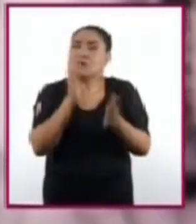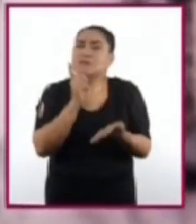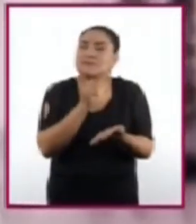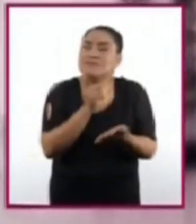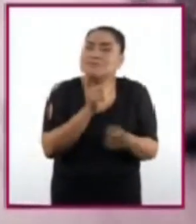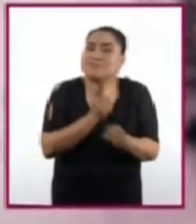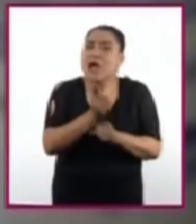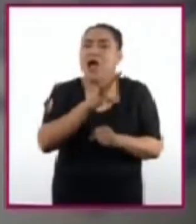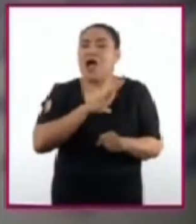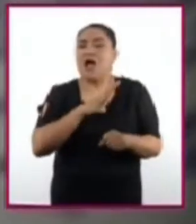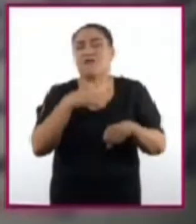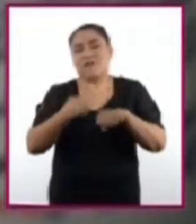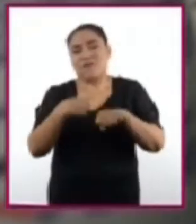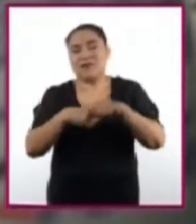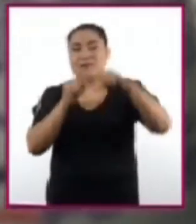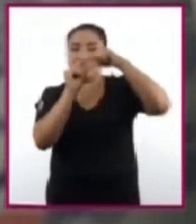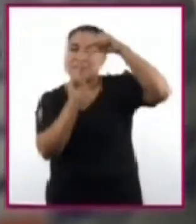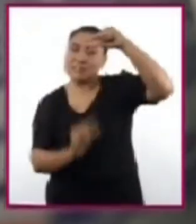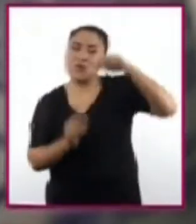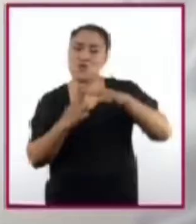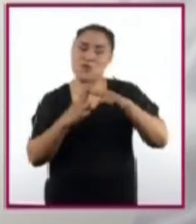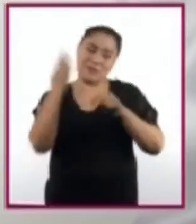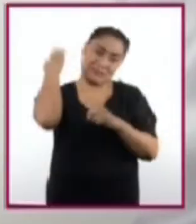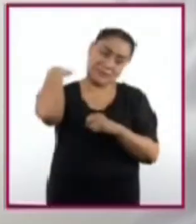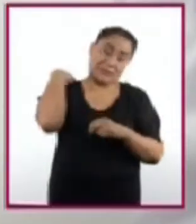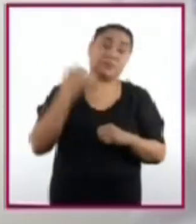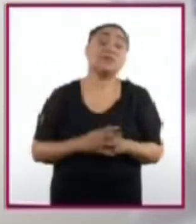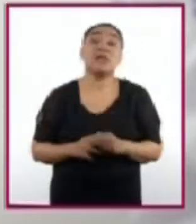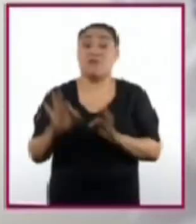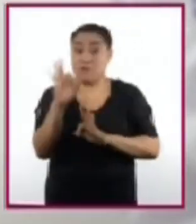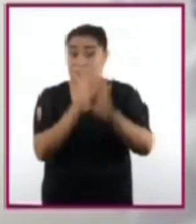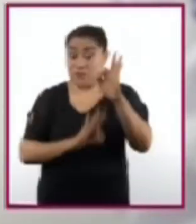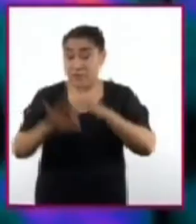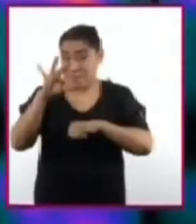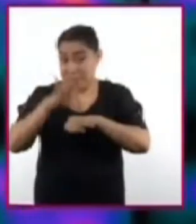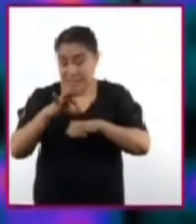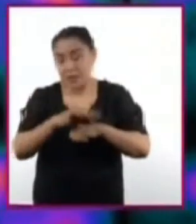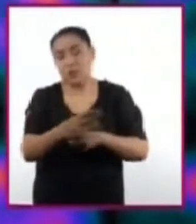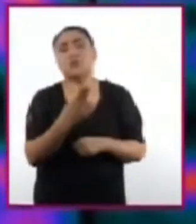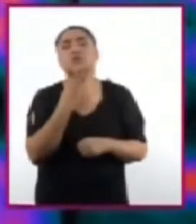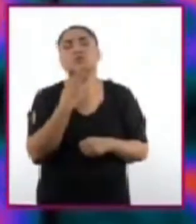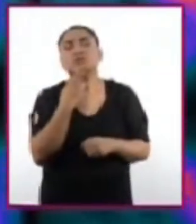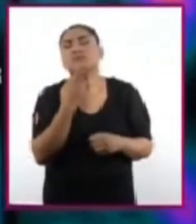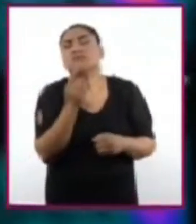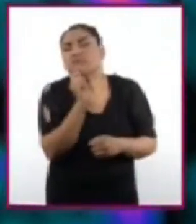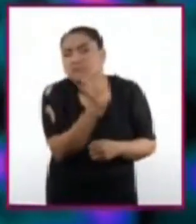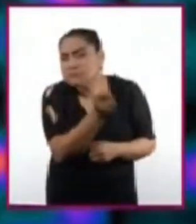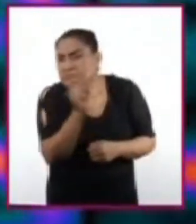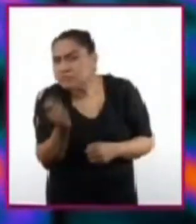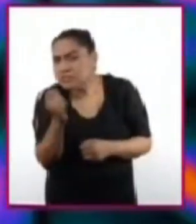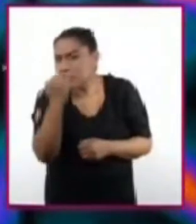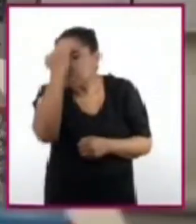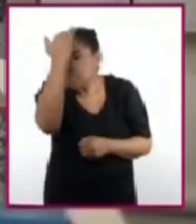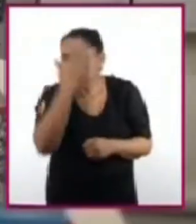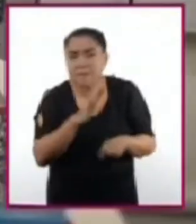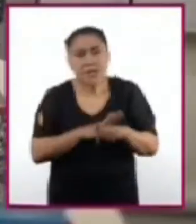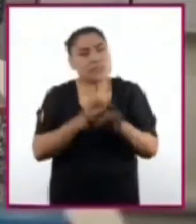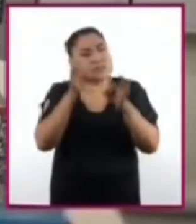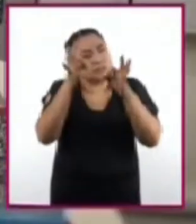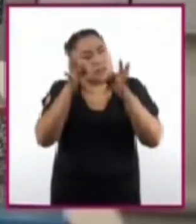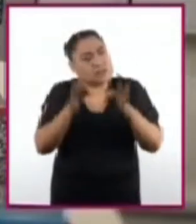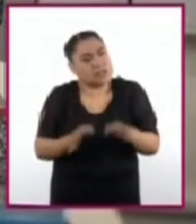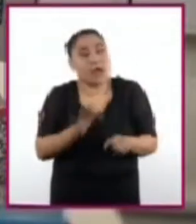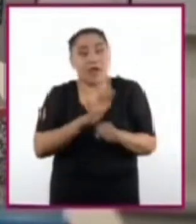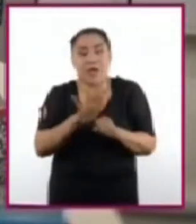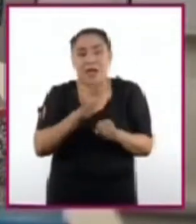columna vertebral. En la física médica, buena parte de la investigación se enfoca en la obtención de imágenes de alta calidad con el apoyo